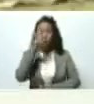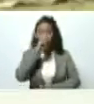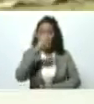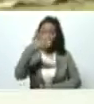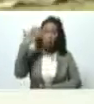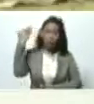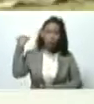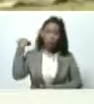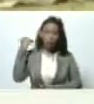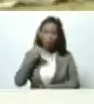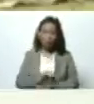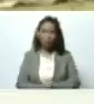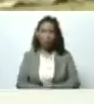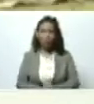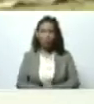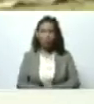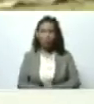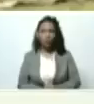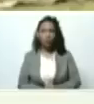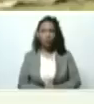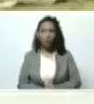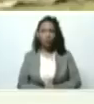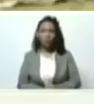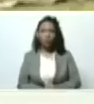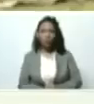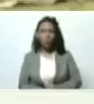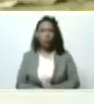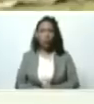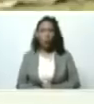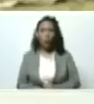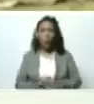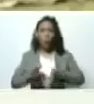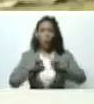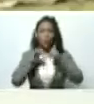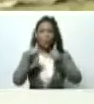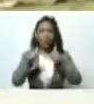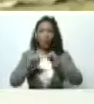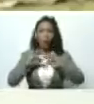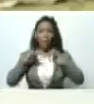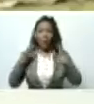en plena pandemia